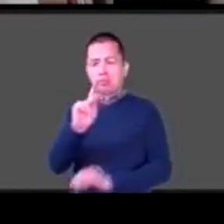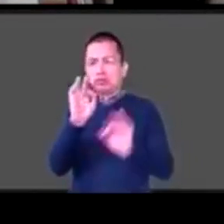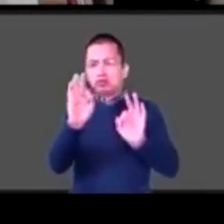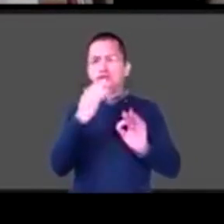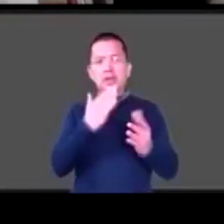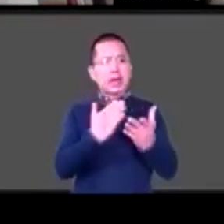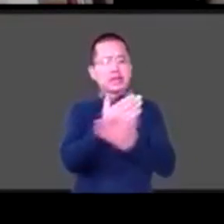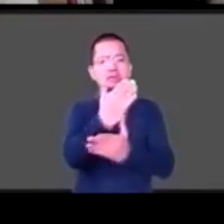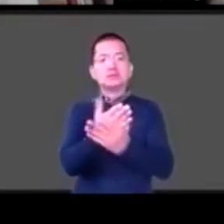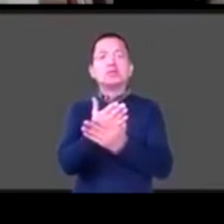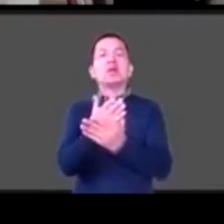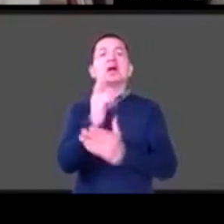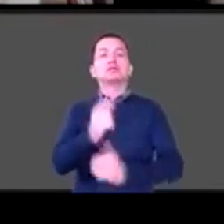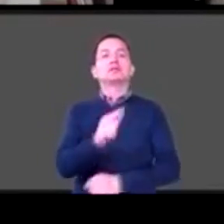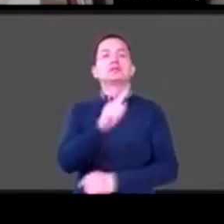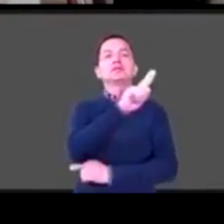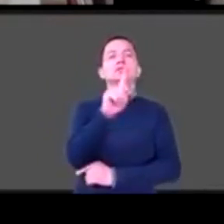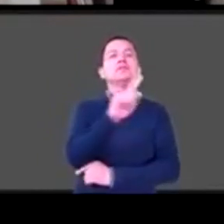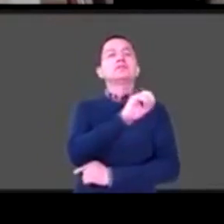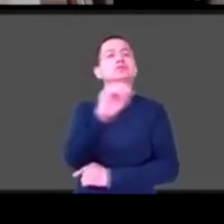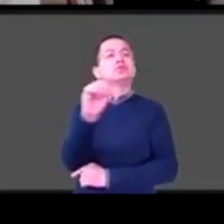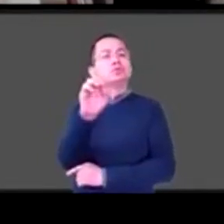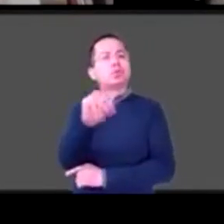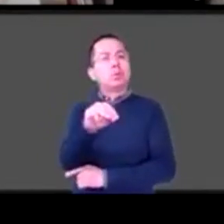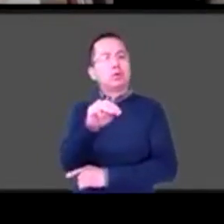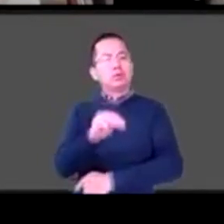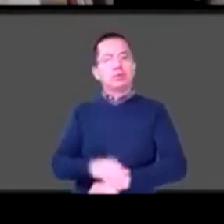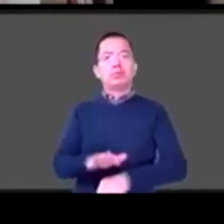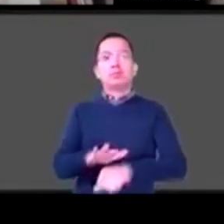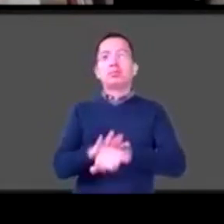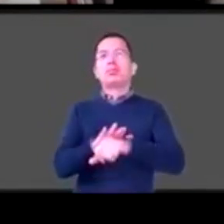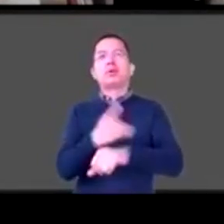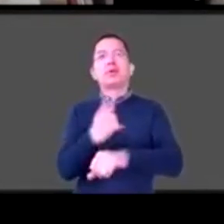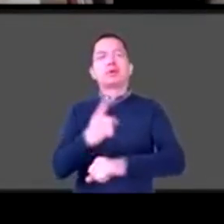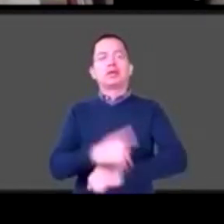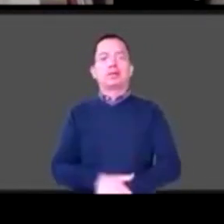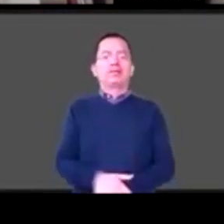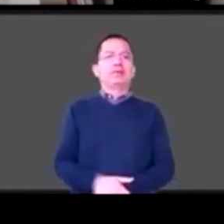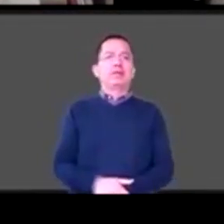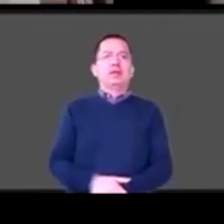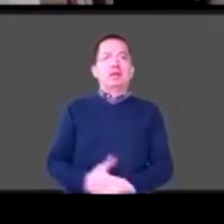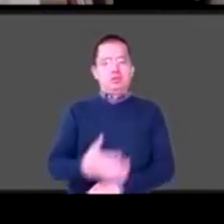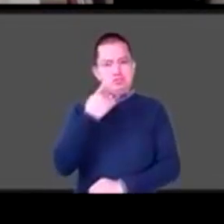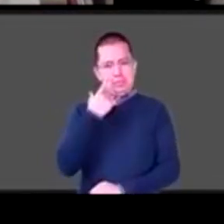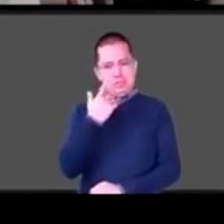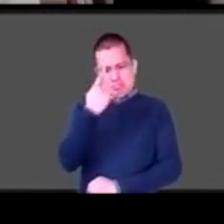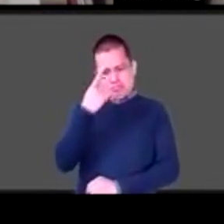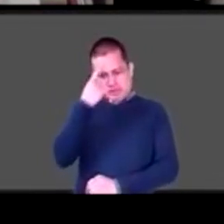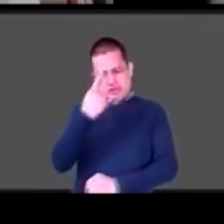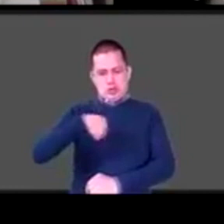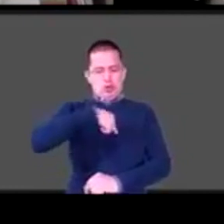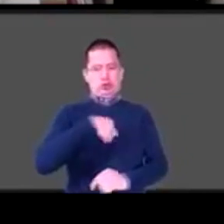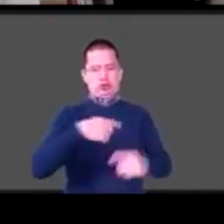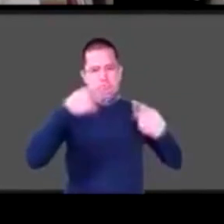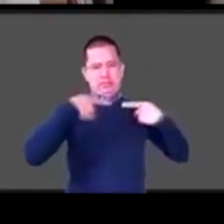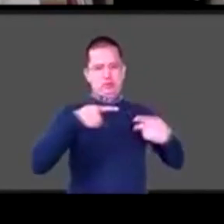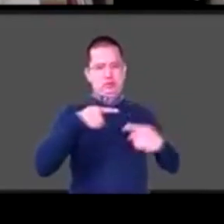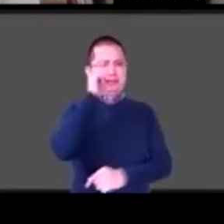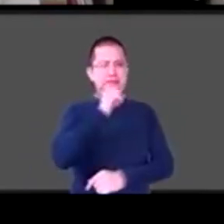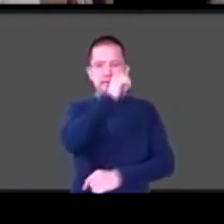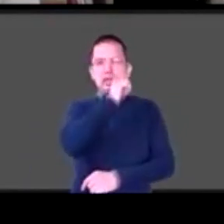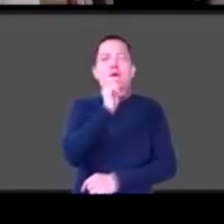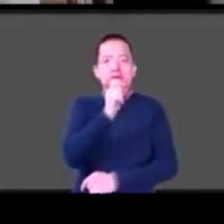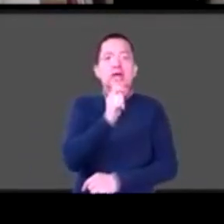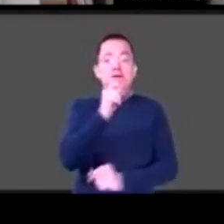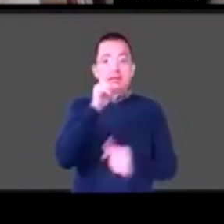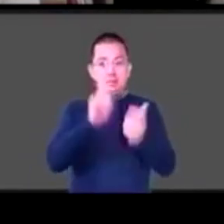porque, bueno, tiene, digamos, algo muy importante para las personas ciegas es que nuestros programas lectores de